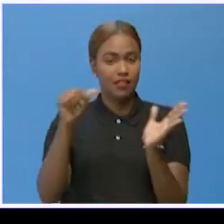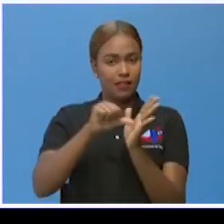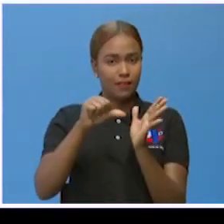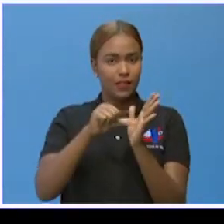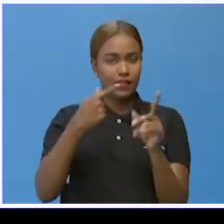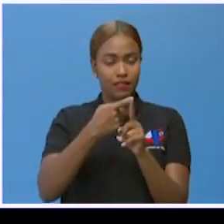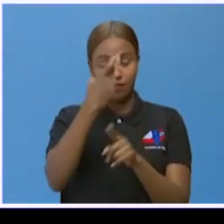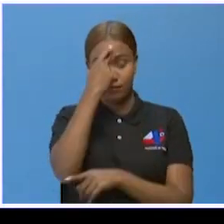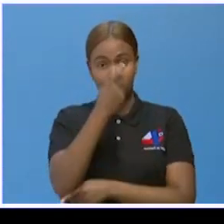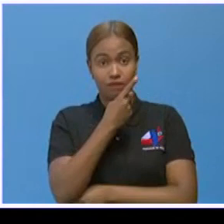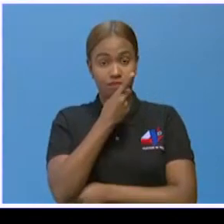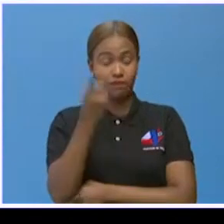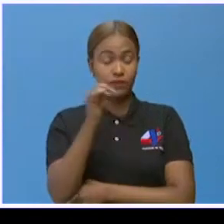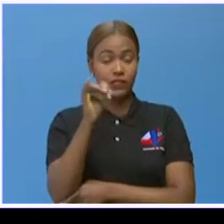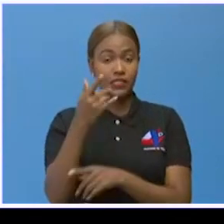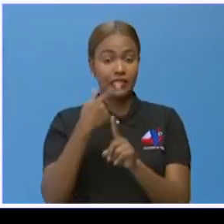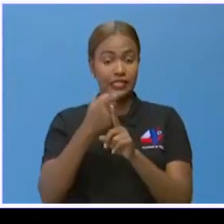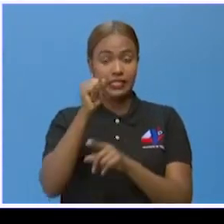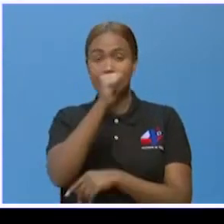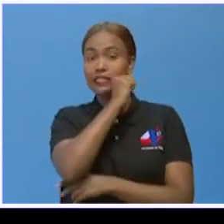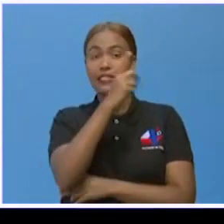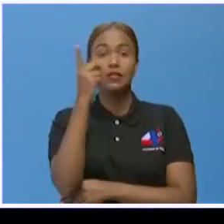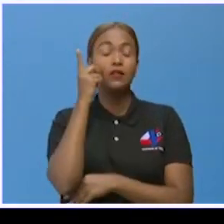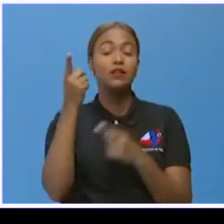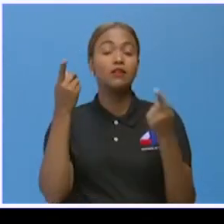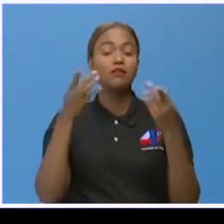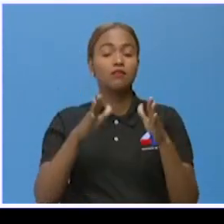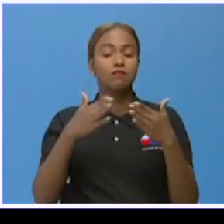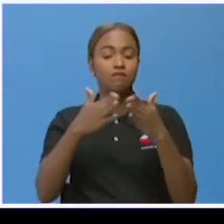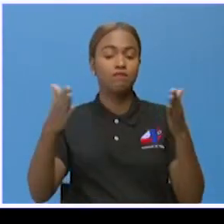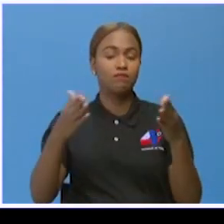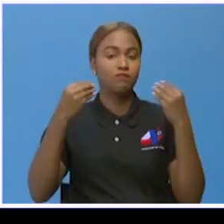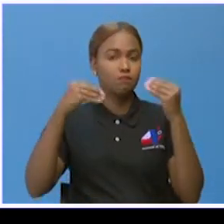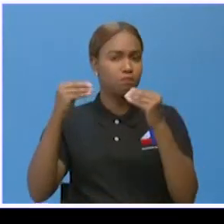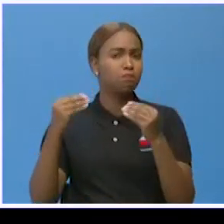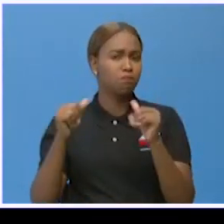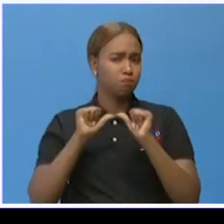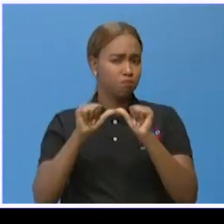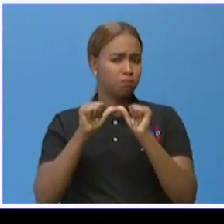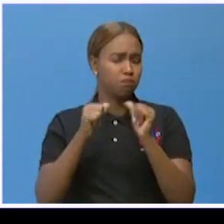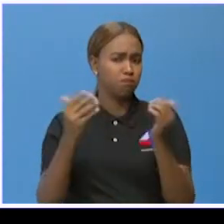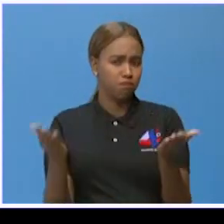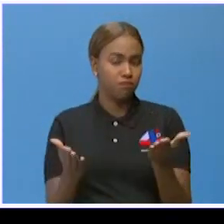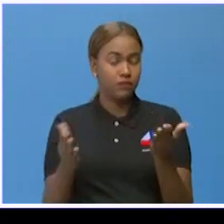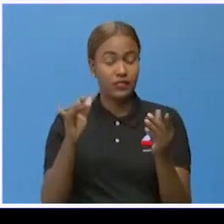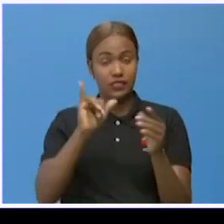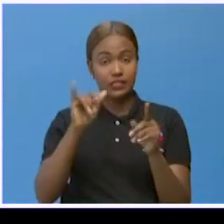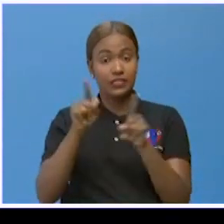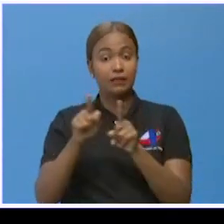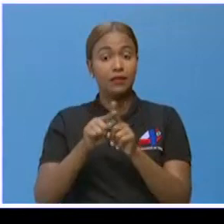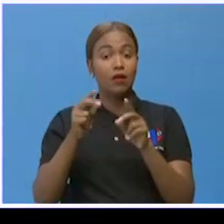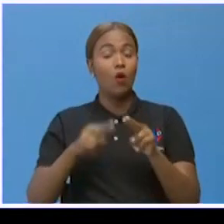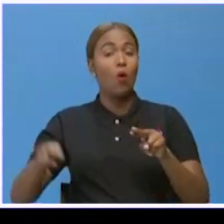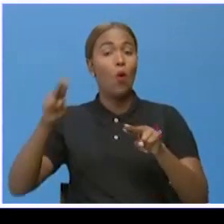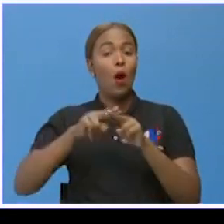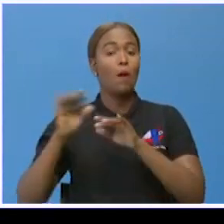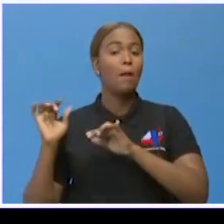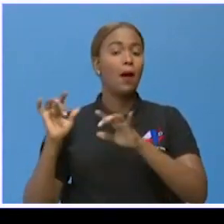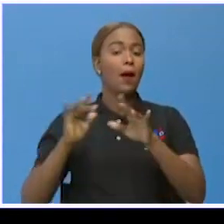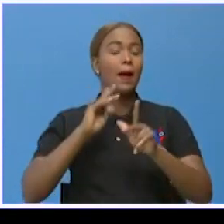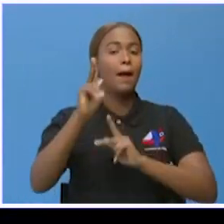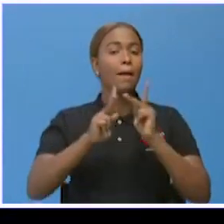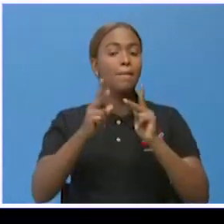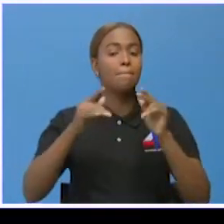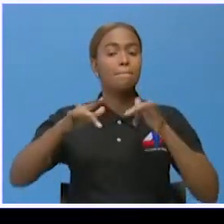la República Dominicana, en Santo Domingo, la activación del comercio. Pero no solo la activación del comercio, ¿no?, sino también un incremento en el flujo de personas